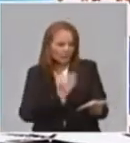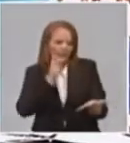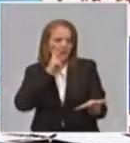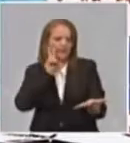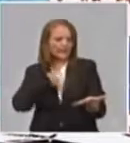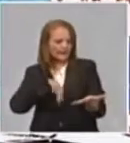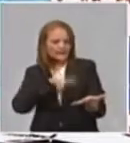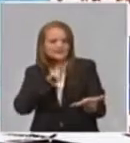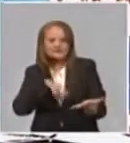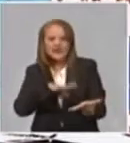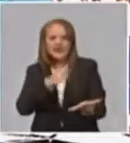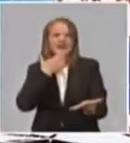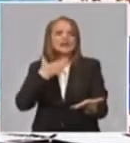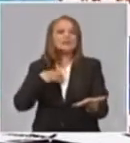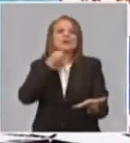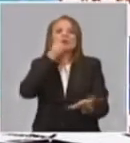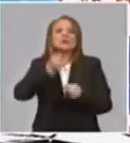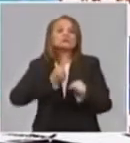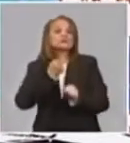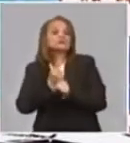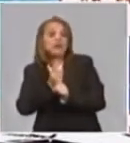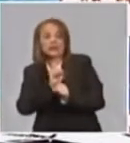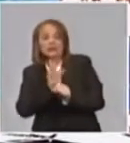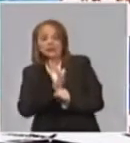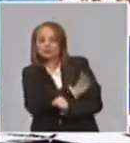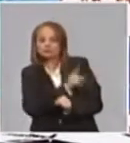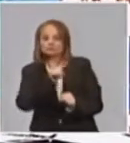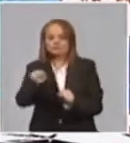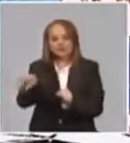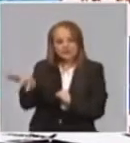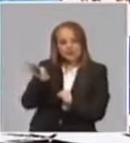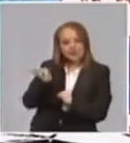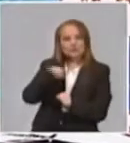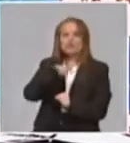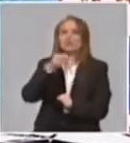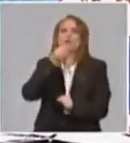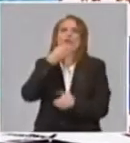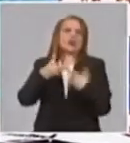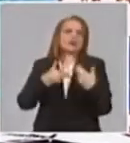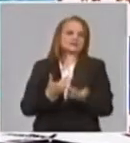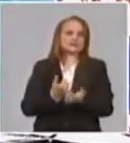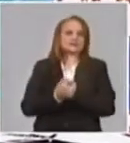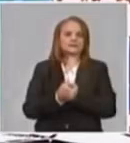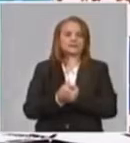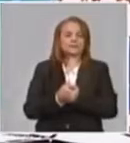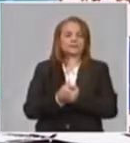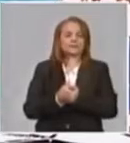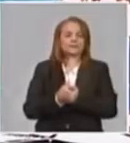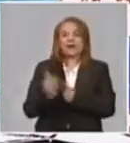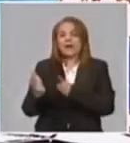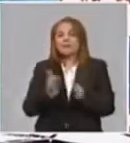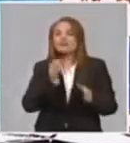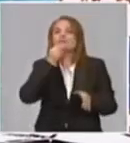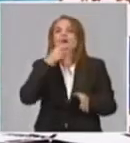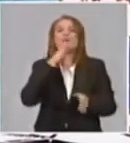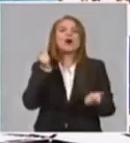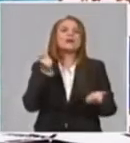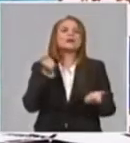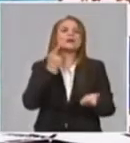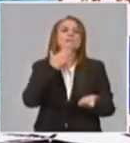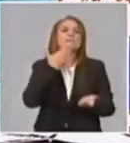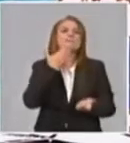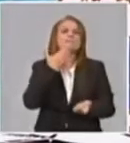es válido para esta circunstancia. También le dijimos, vamos a aumentar, necesitamos aumentar la percepción de riesgo de la